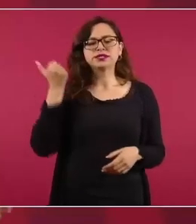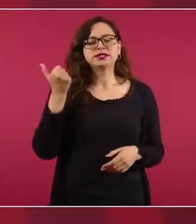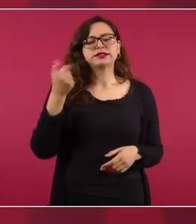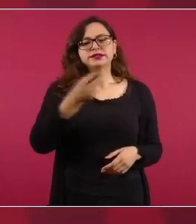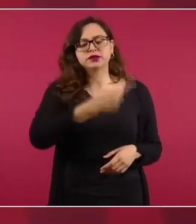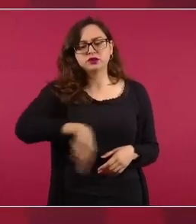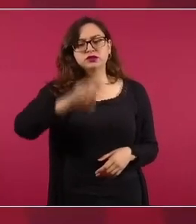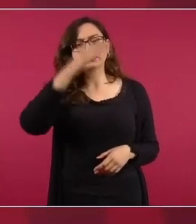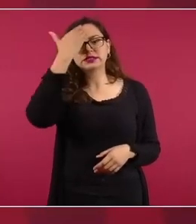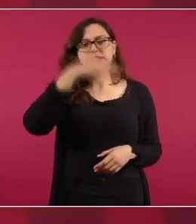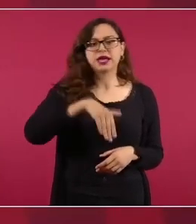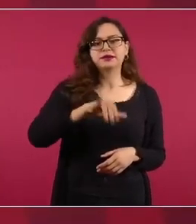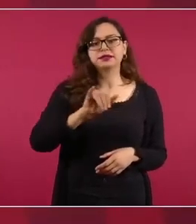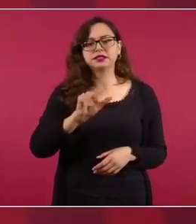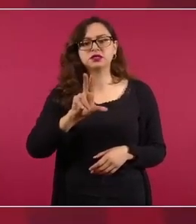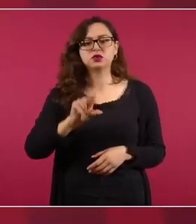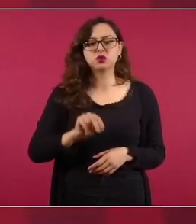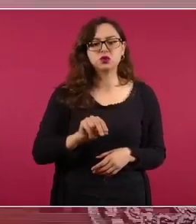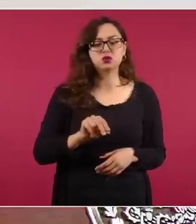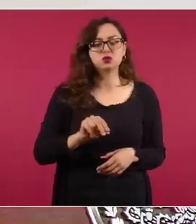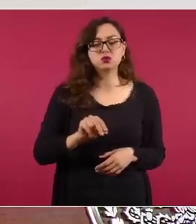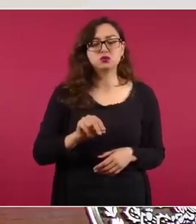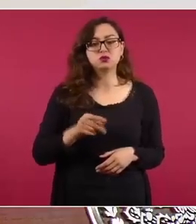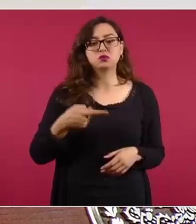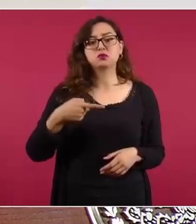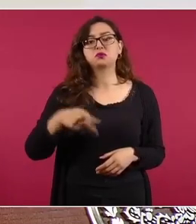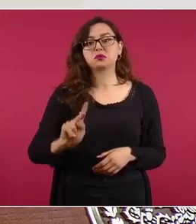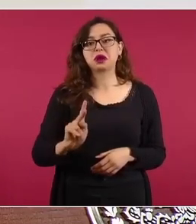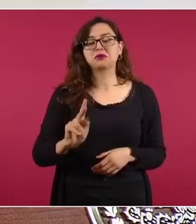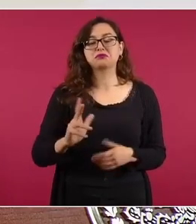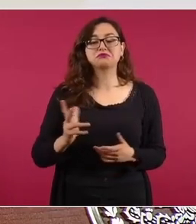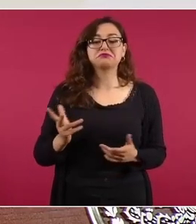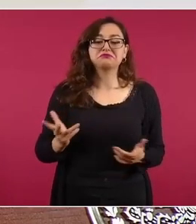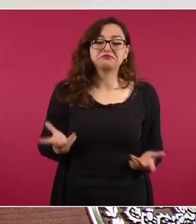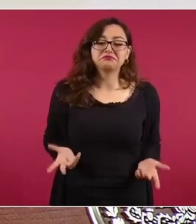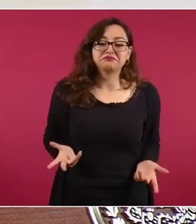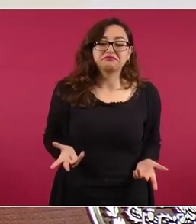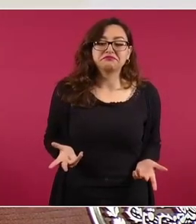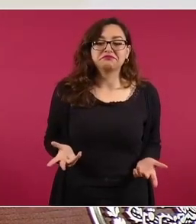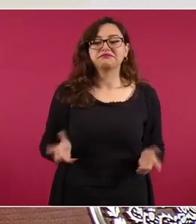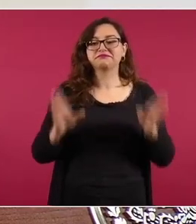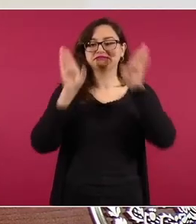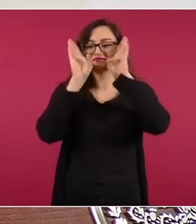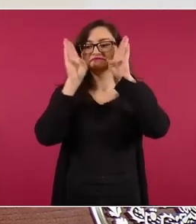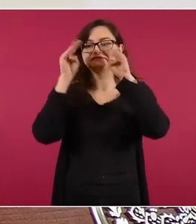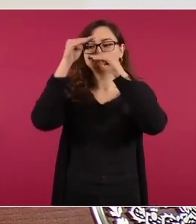le hacían el juego al conservadurismo